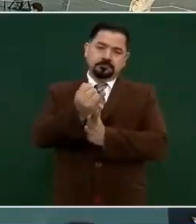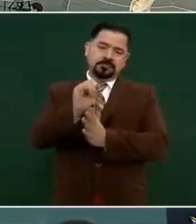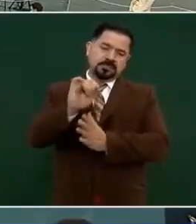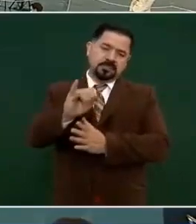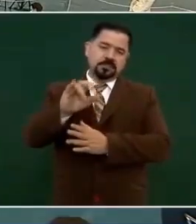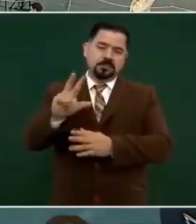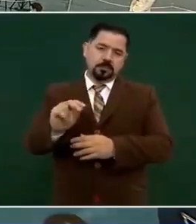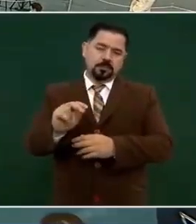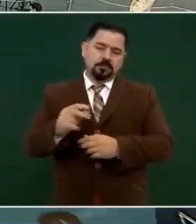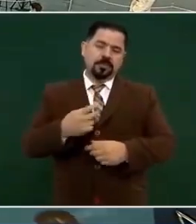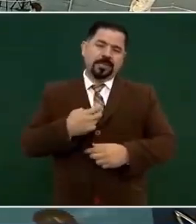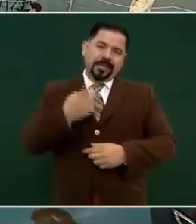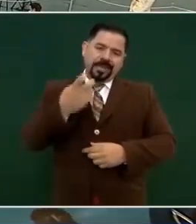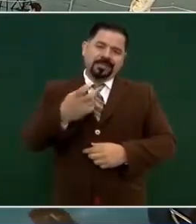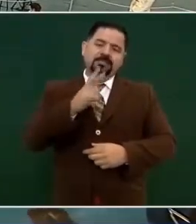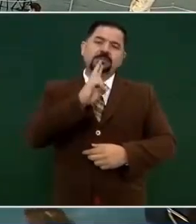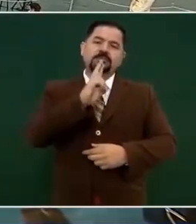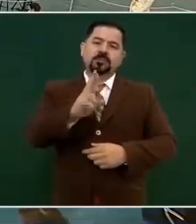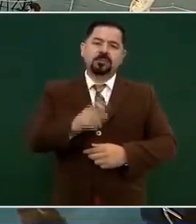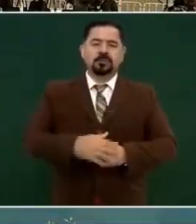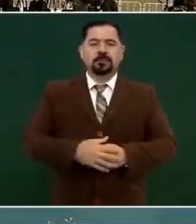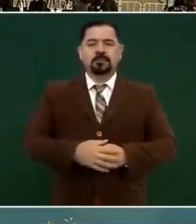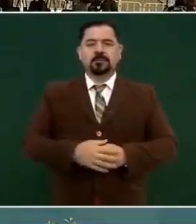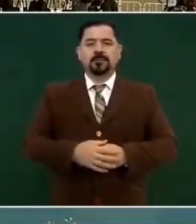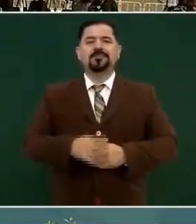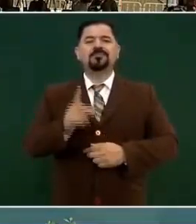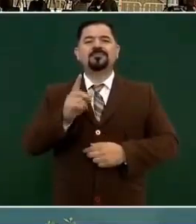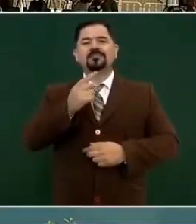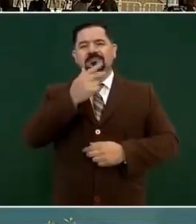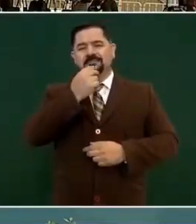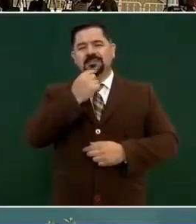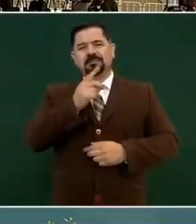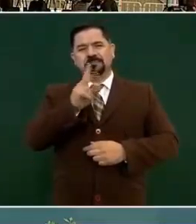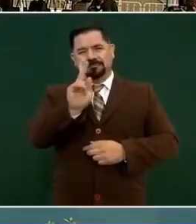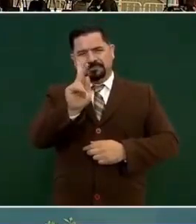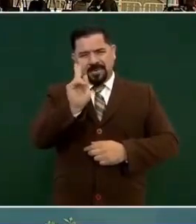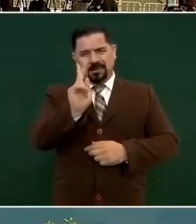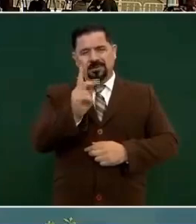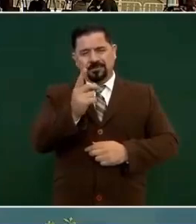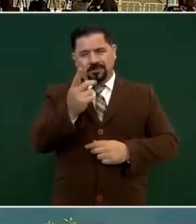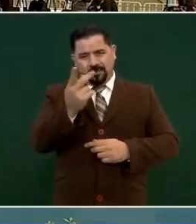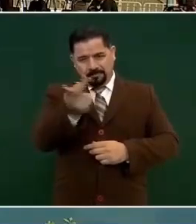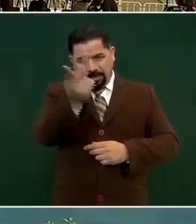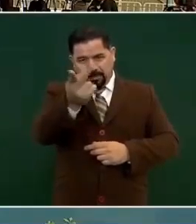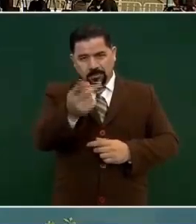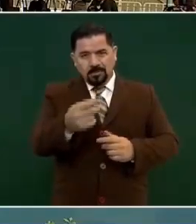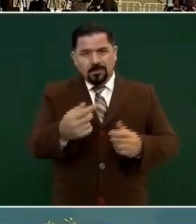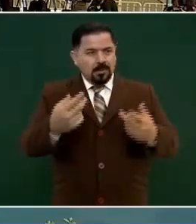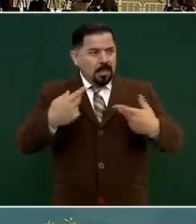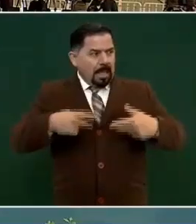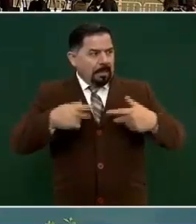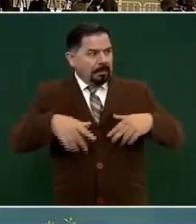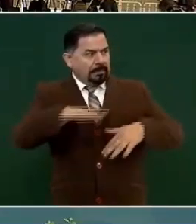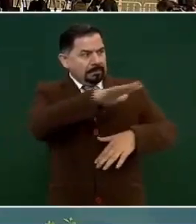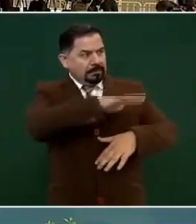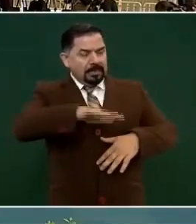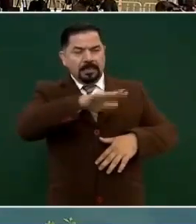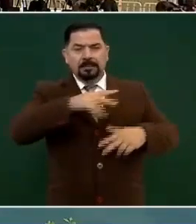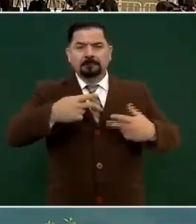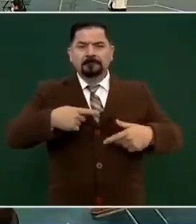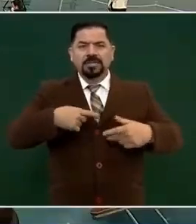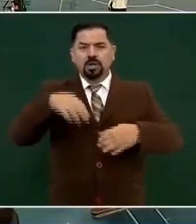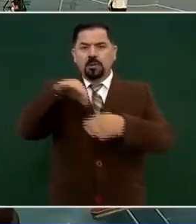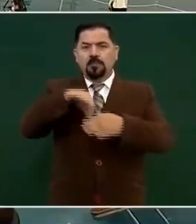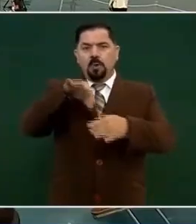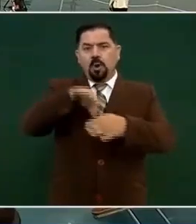Eso es lo que puedo contestar. Pero déjeme insistir en esto, ¿qué le diría a la gente, a la gente de a pie, a los honorenses que votaron por